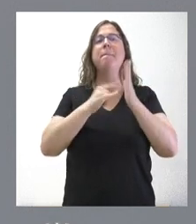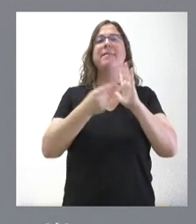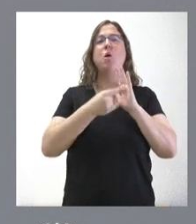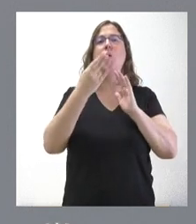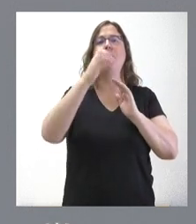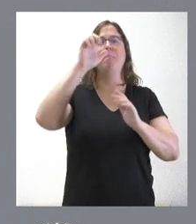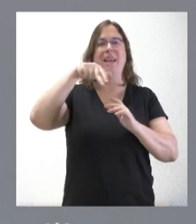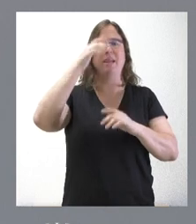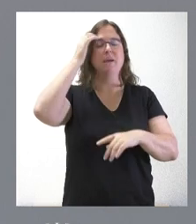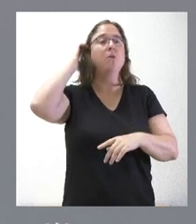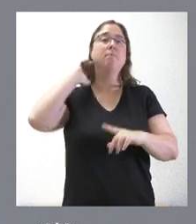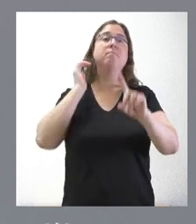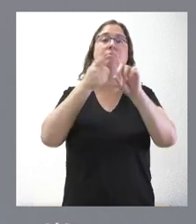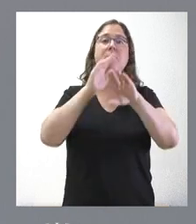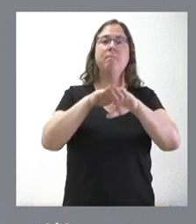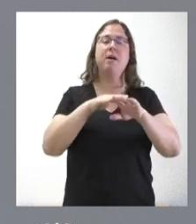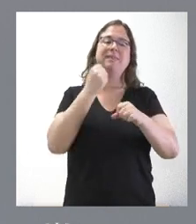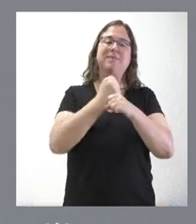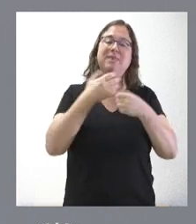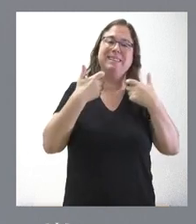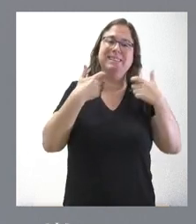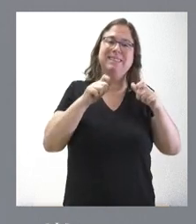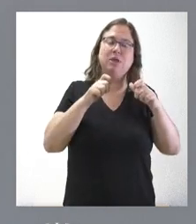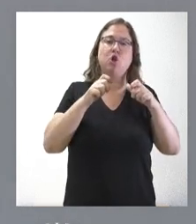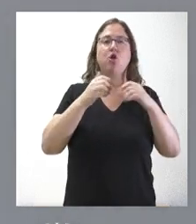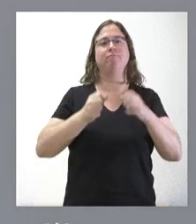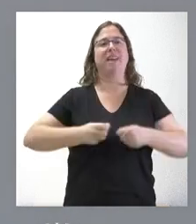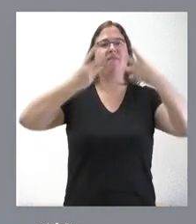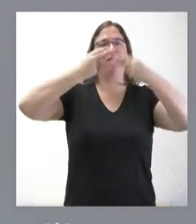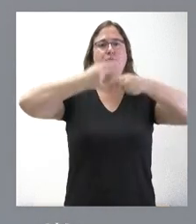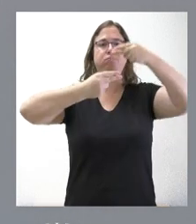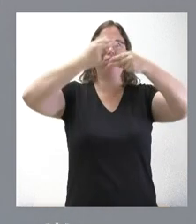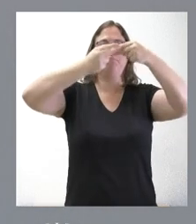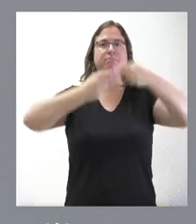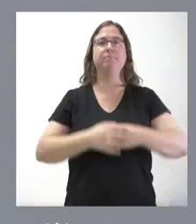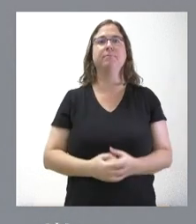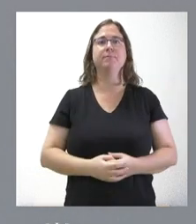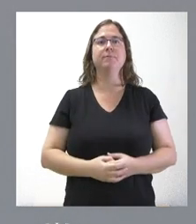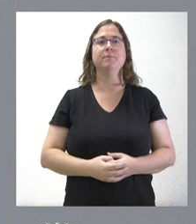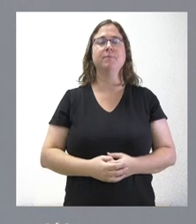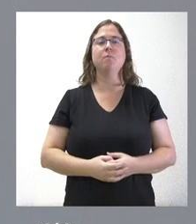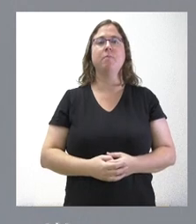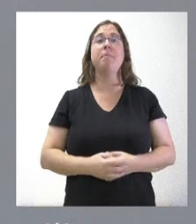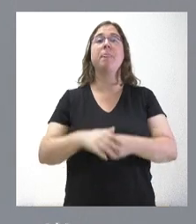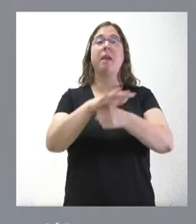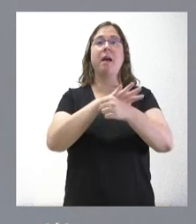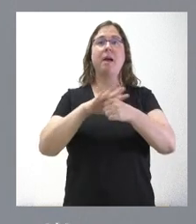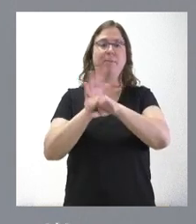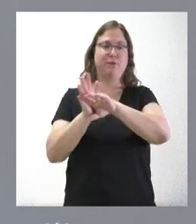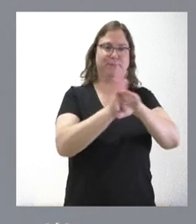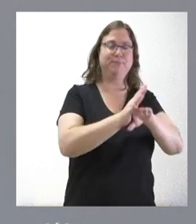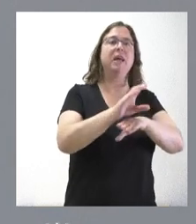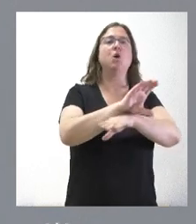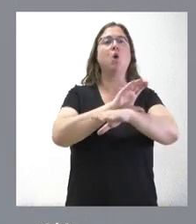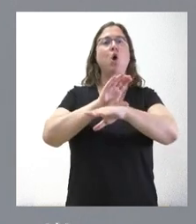dirigidos a trabajadores del sector de la edificación. Ya en el ámbito de la Consejería